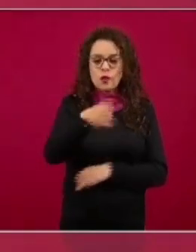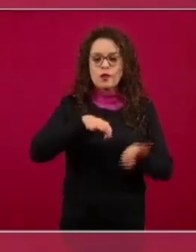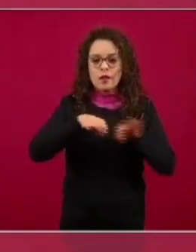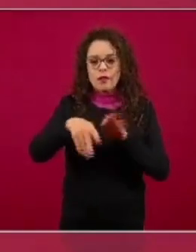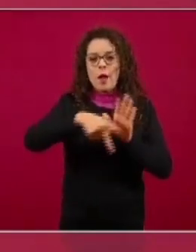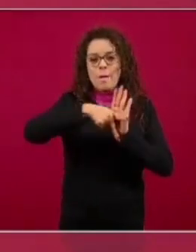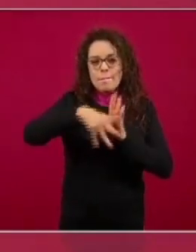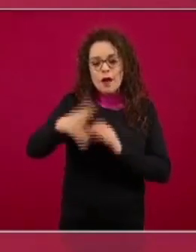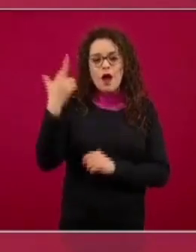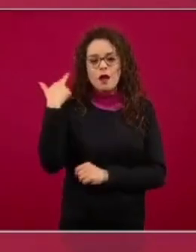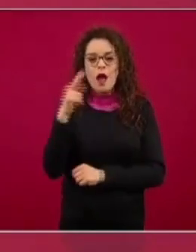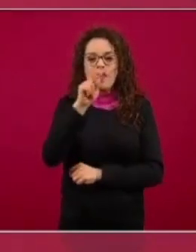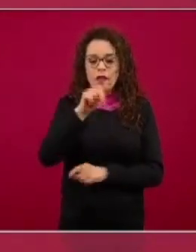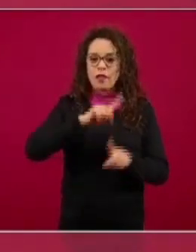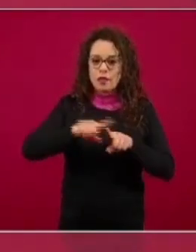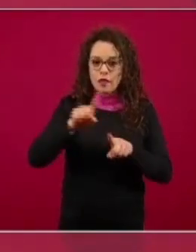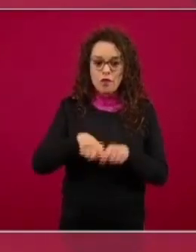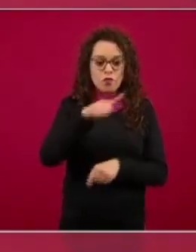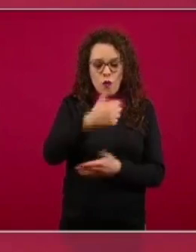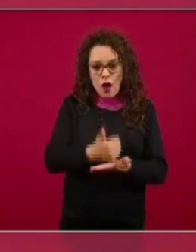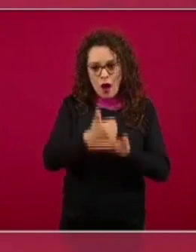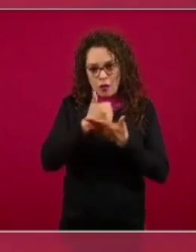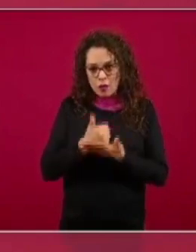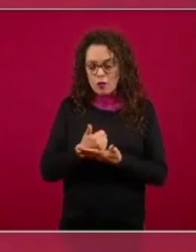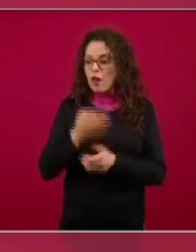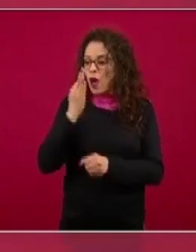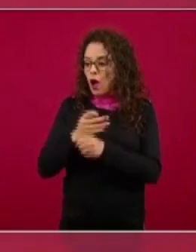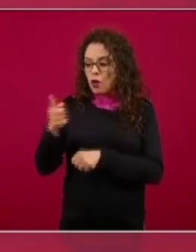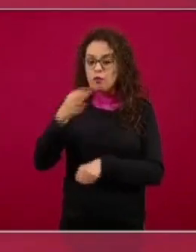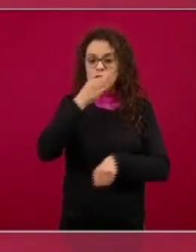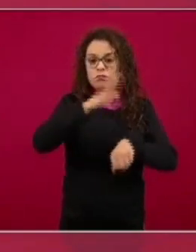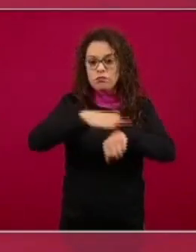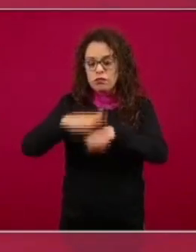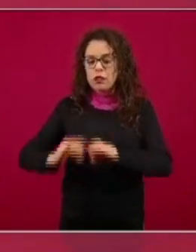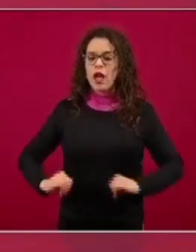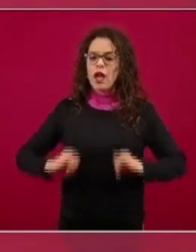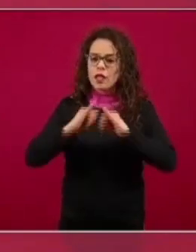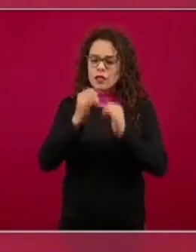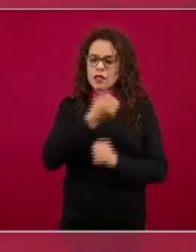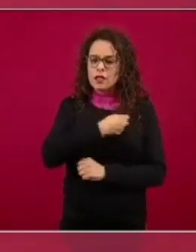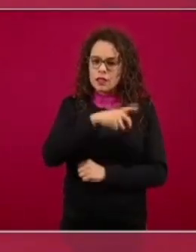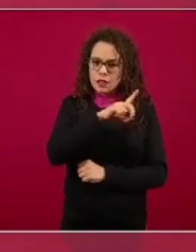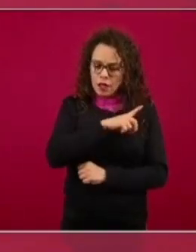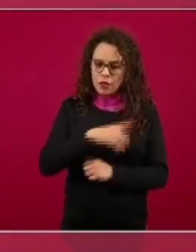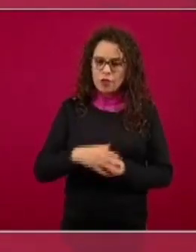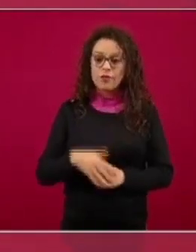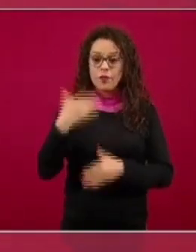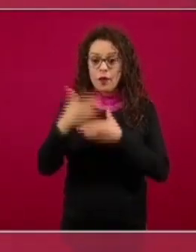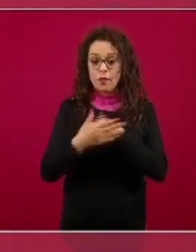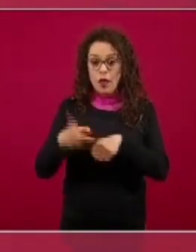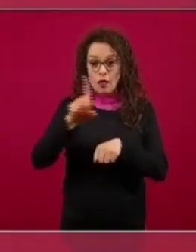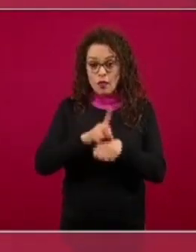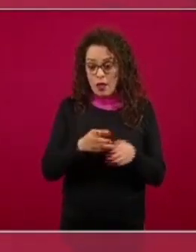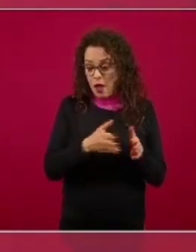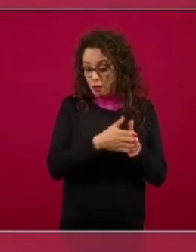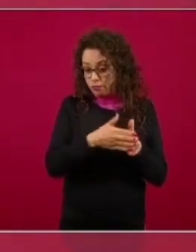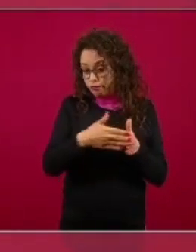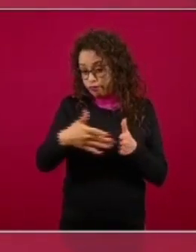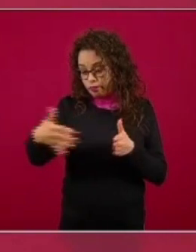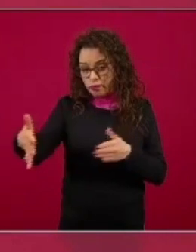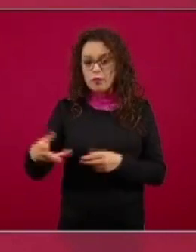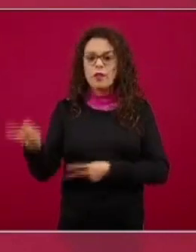mensaje es la voz de los institutos nacionales de salud parte de ellos en los próximos días va a venir también